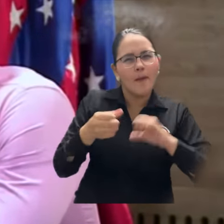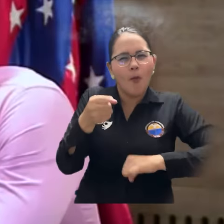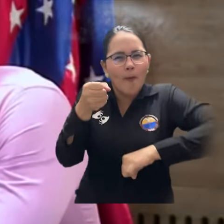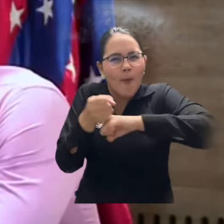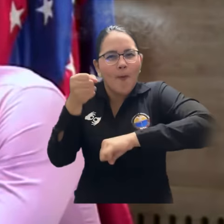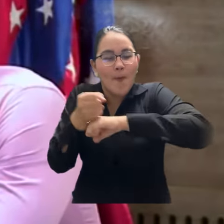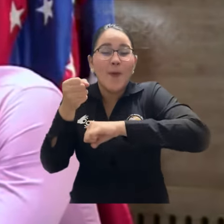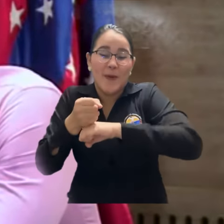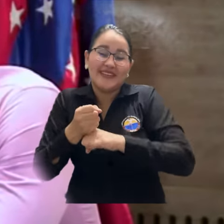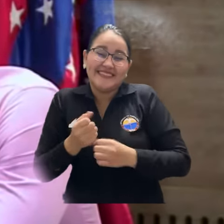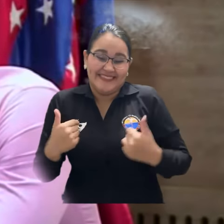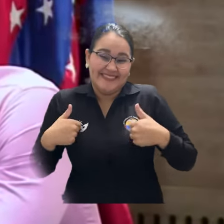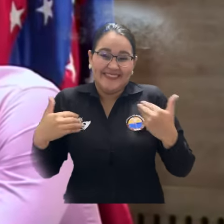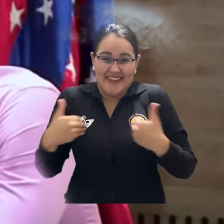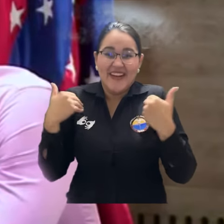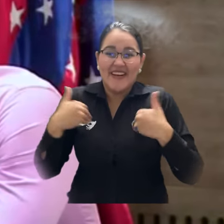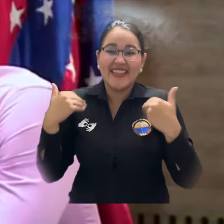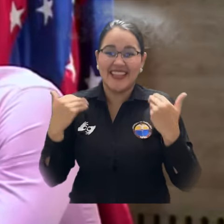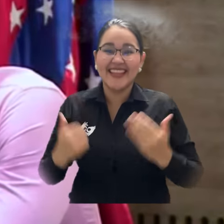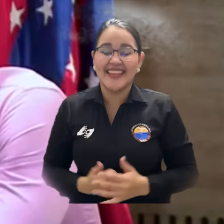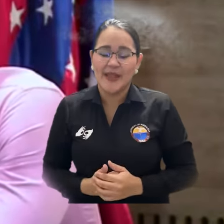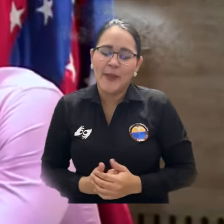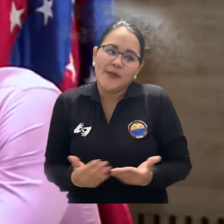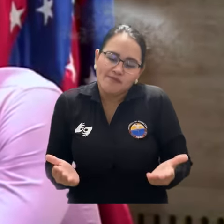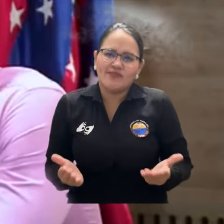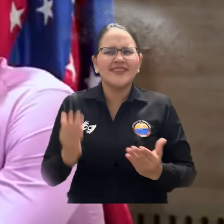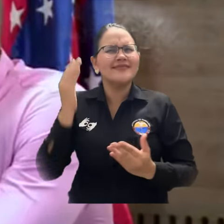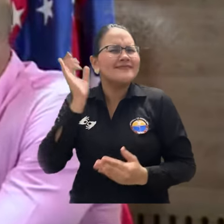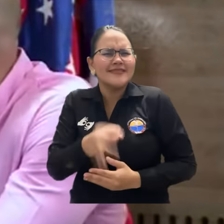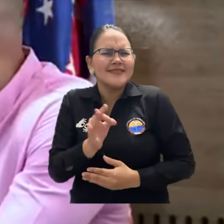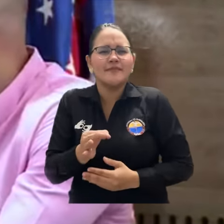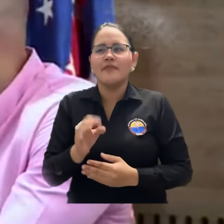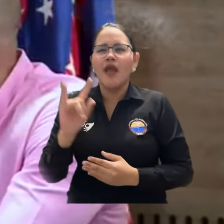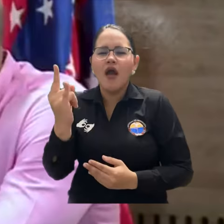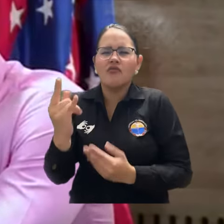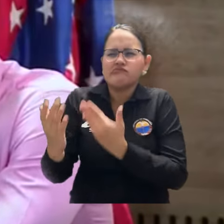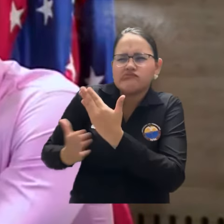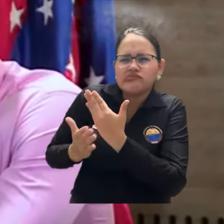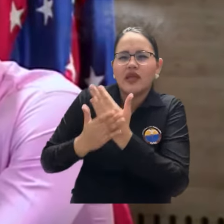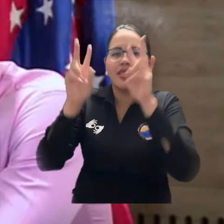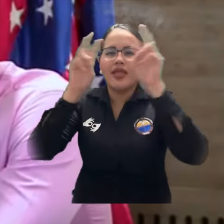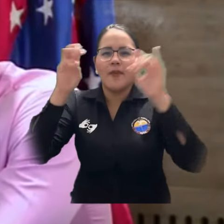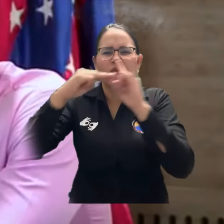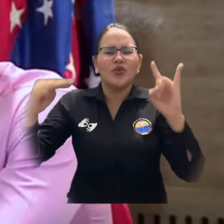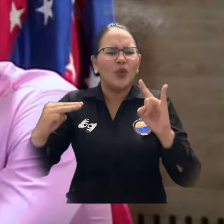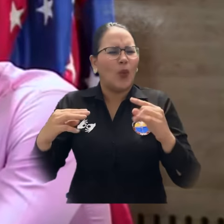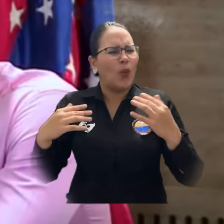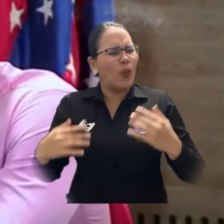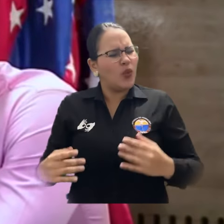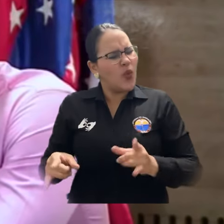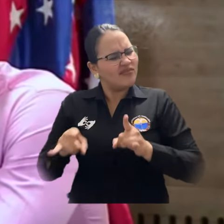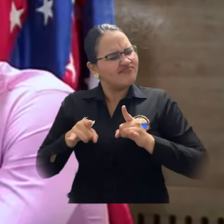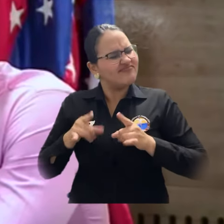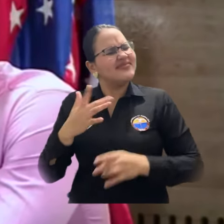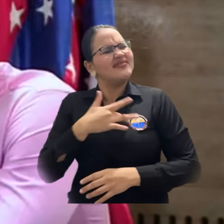es de un agrado absoluto. Ingenieros y señor rector, uno escucha hablar de la Universidad del Magdalena, uno entra a la